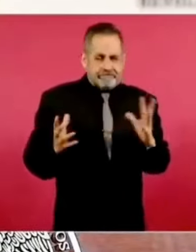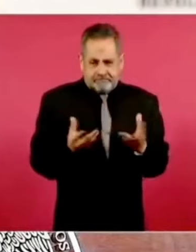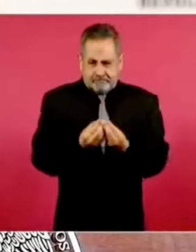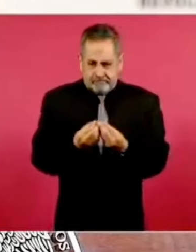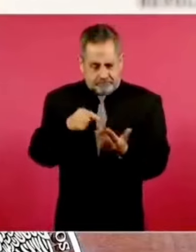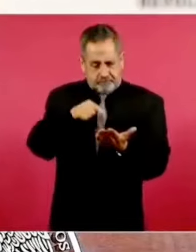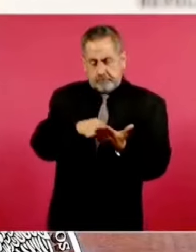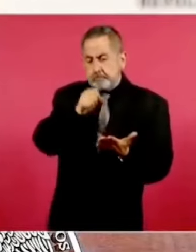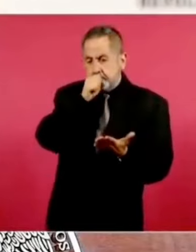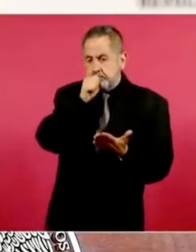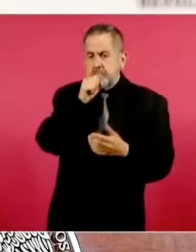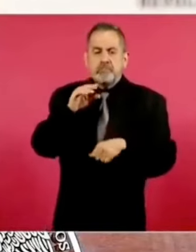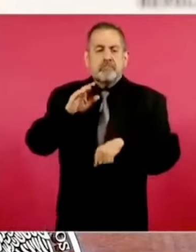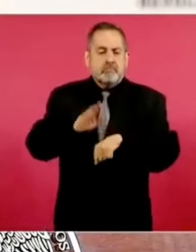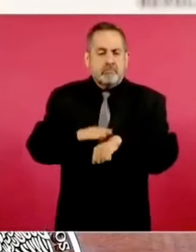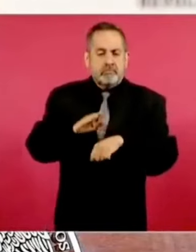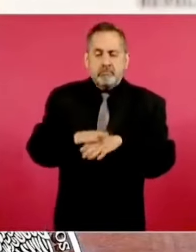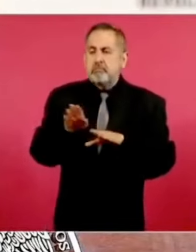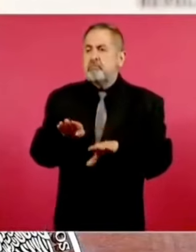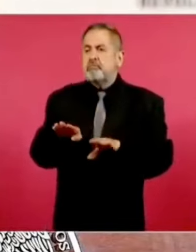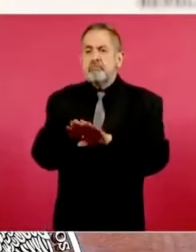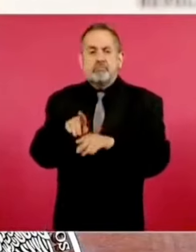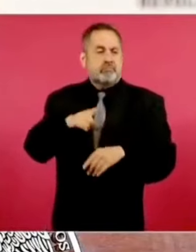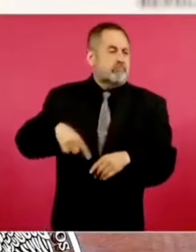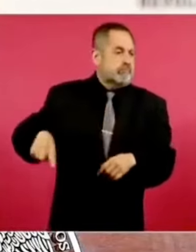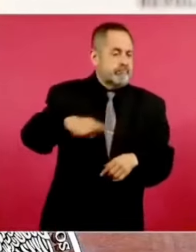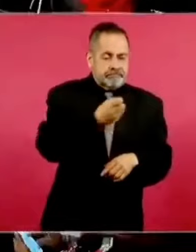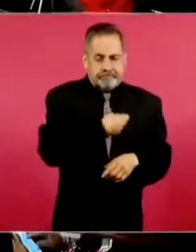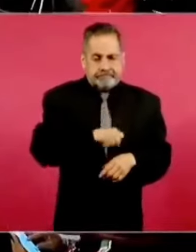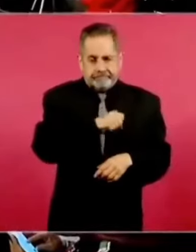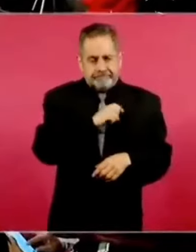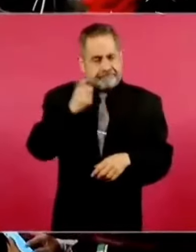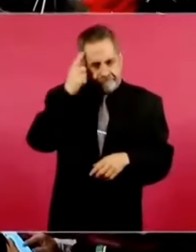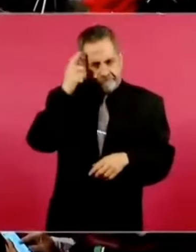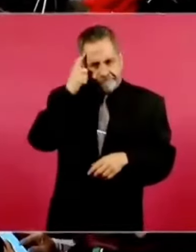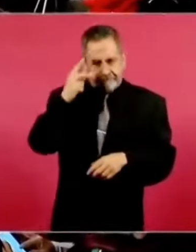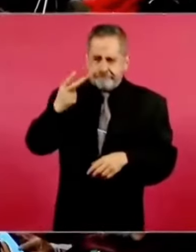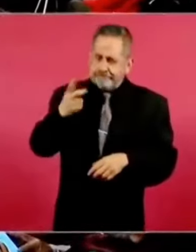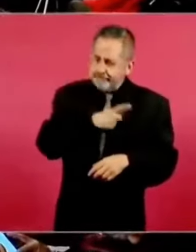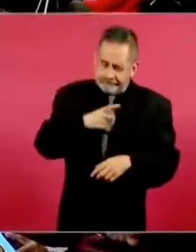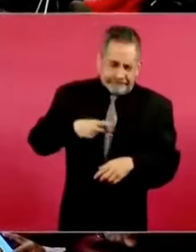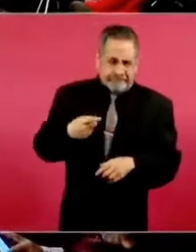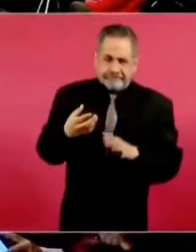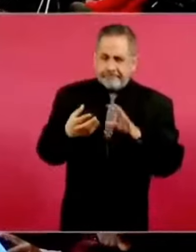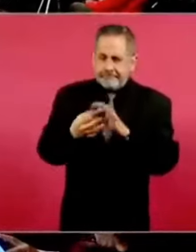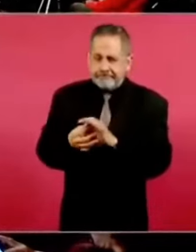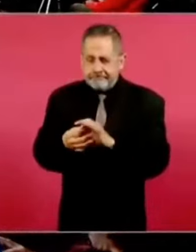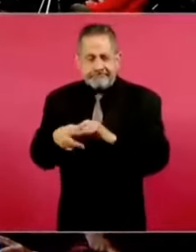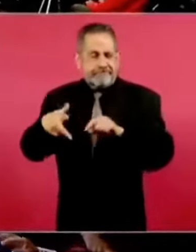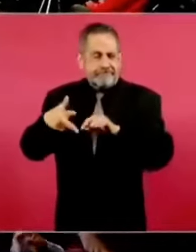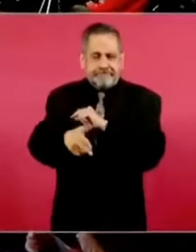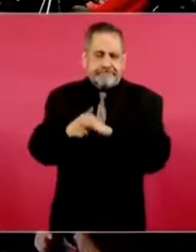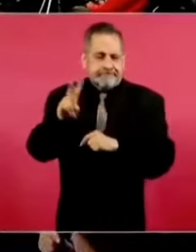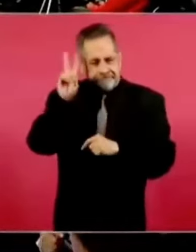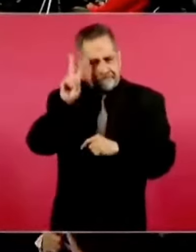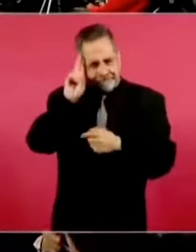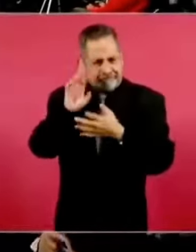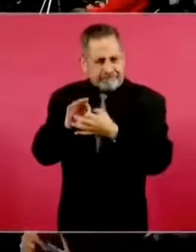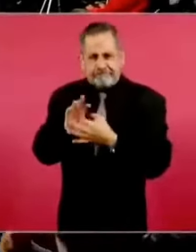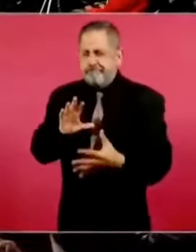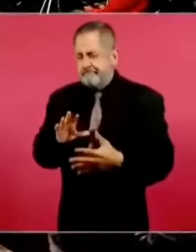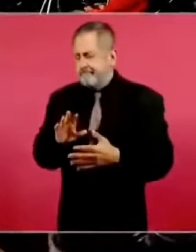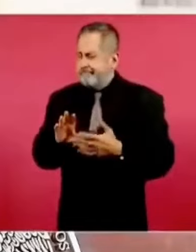indicador más de la salud mental, que sí requiere estar unido a las adicciones. Las adicciones más